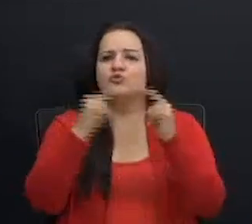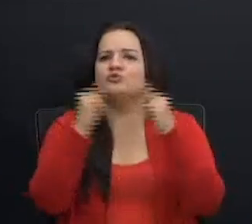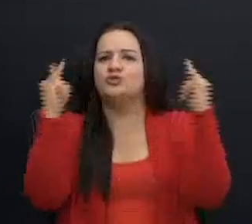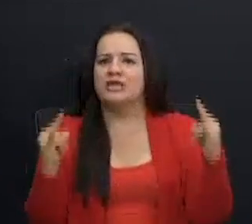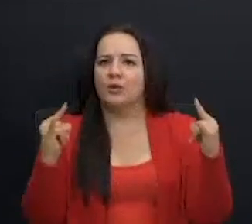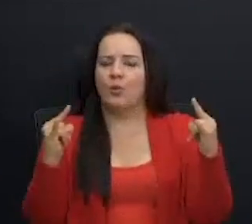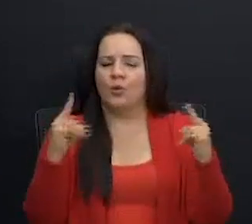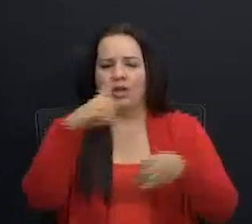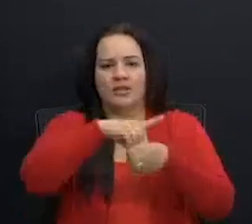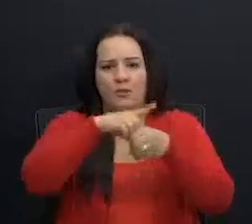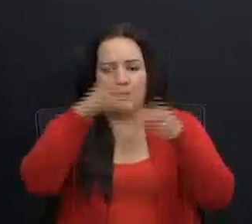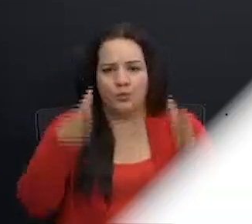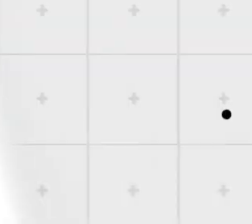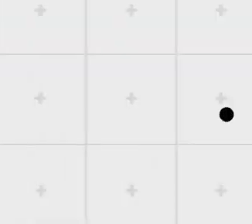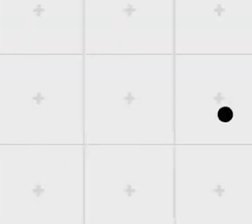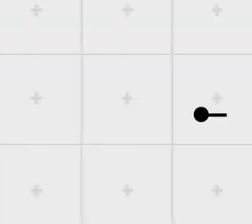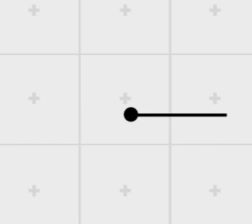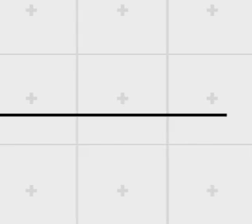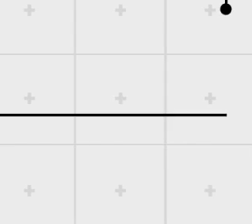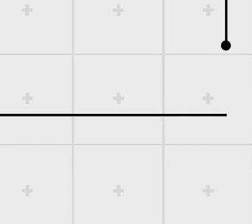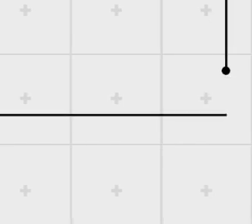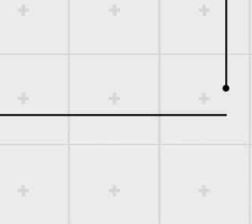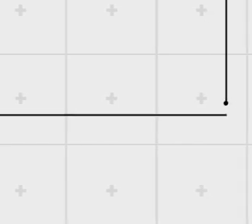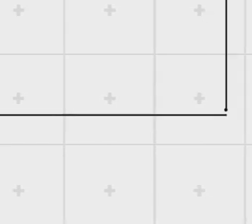representantes de muchos costarricenses.